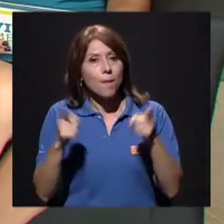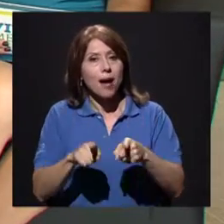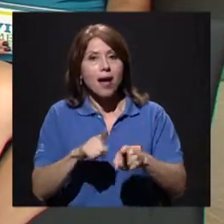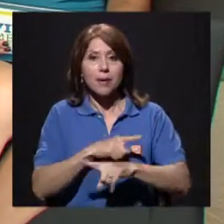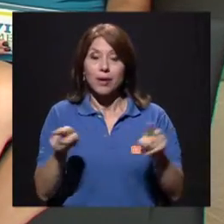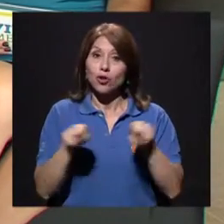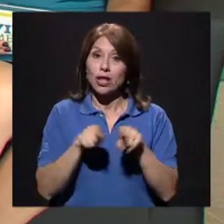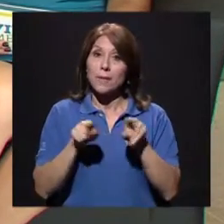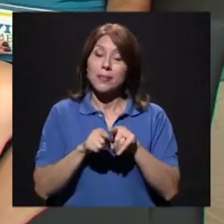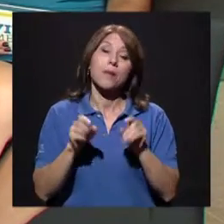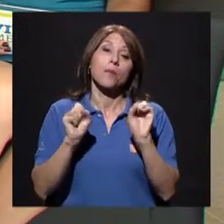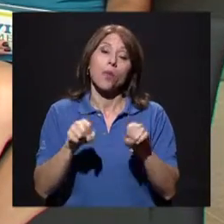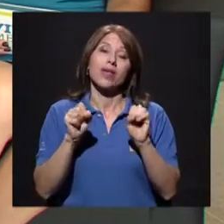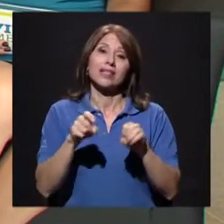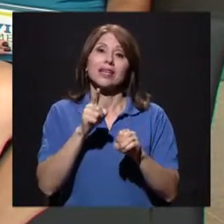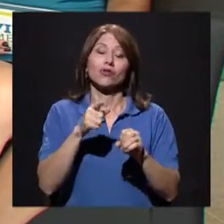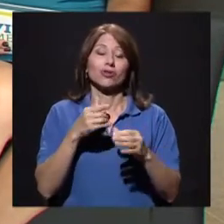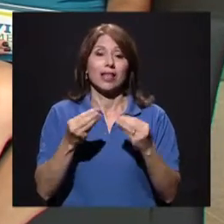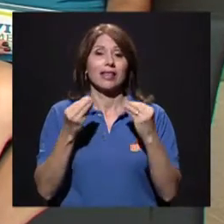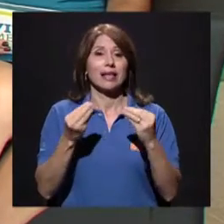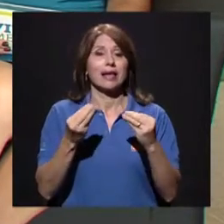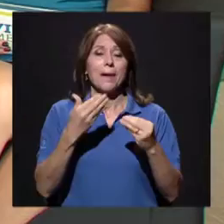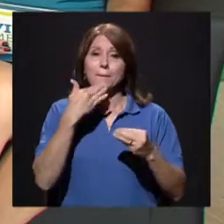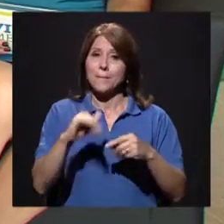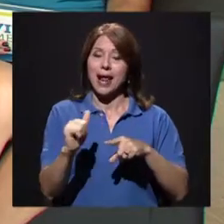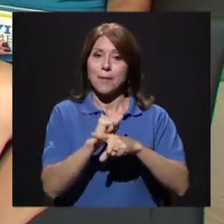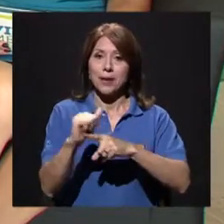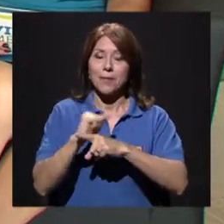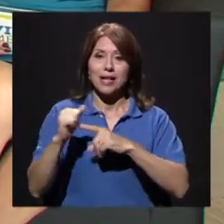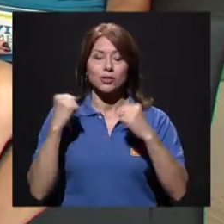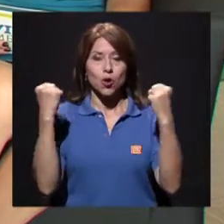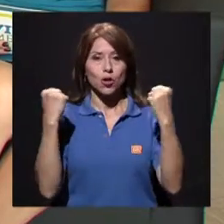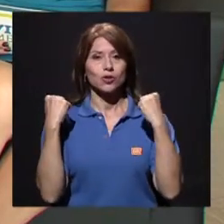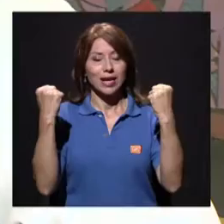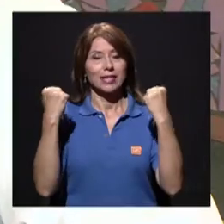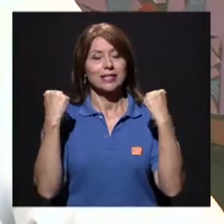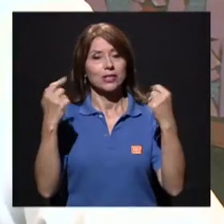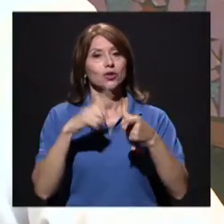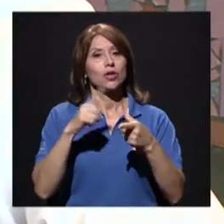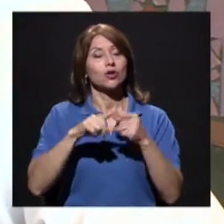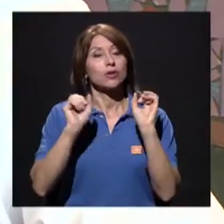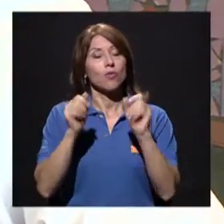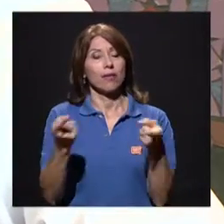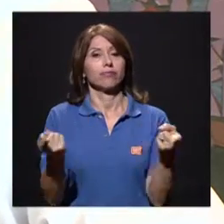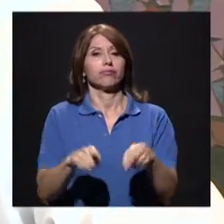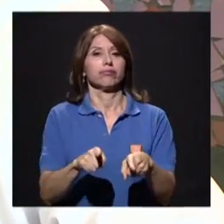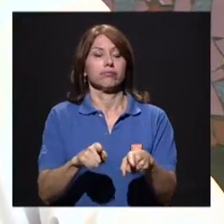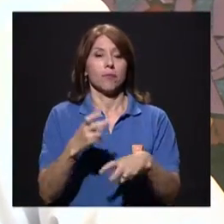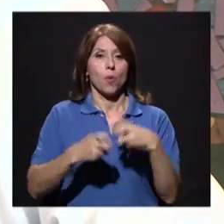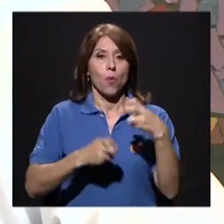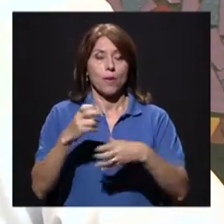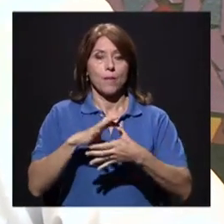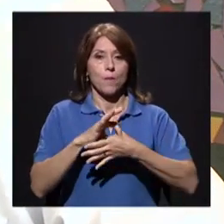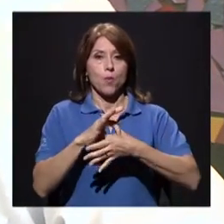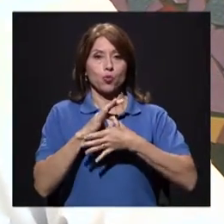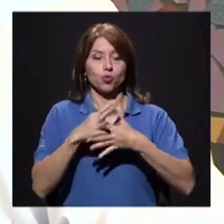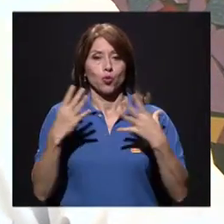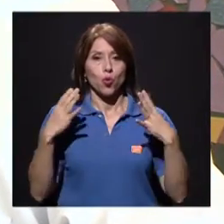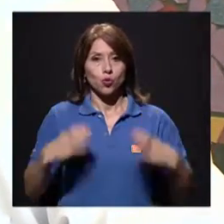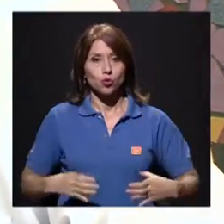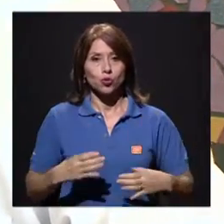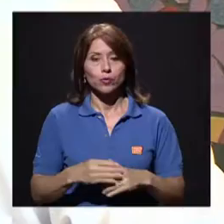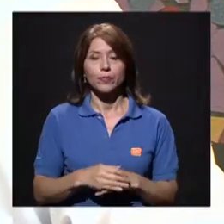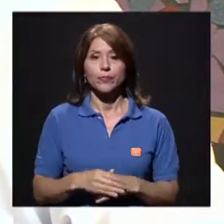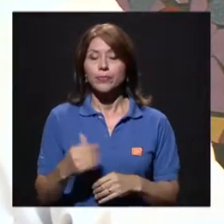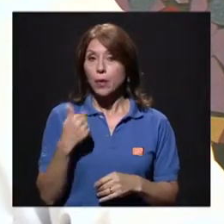por sobrecarga de los músculos, una mala preparación. Don Omar, esa era la pregunta que yo quería plantearle.